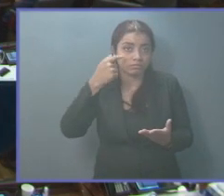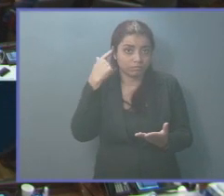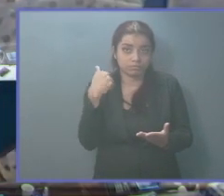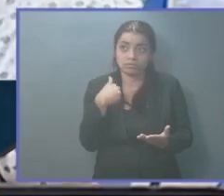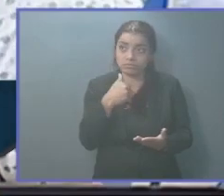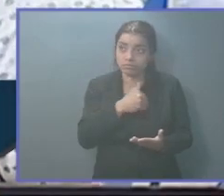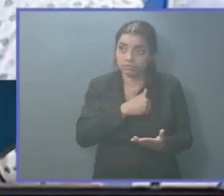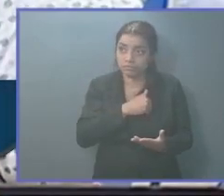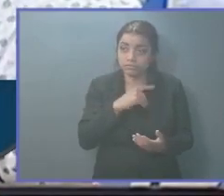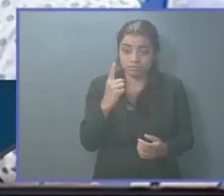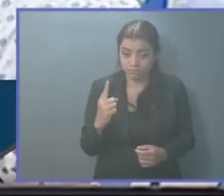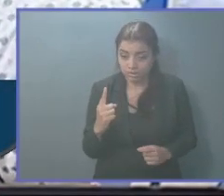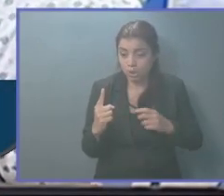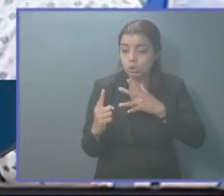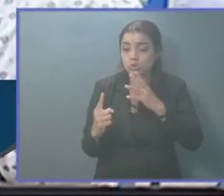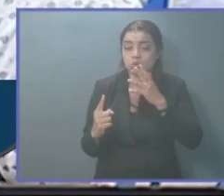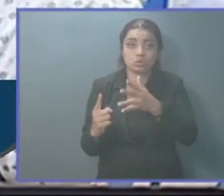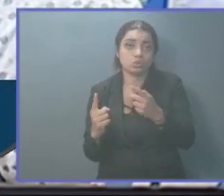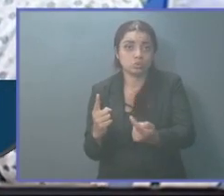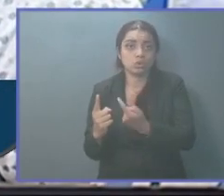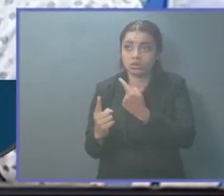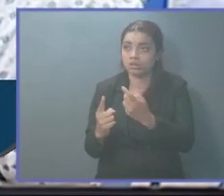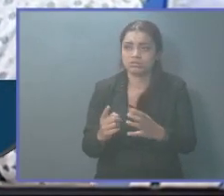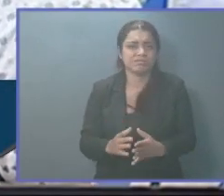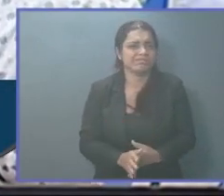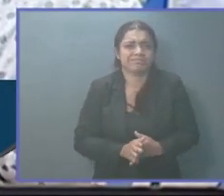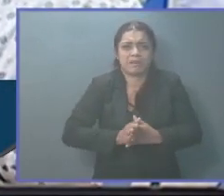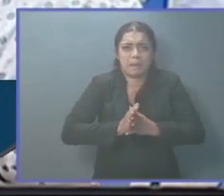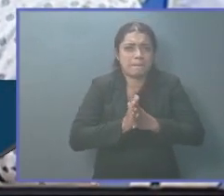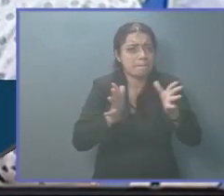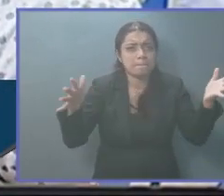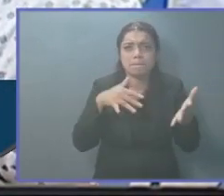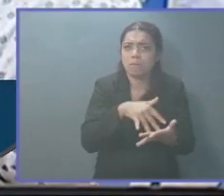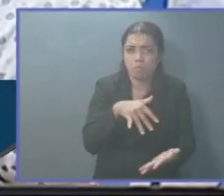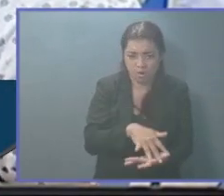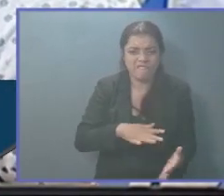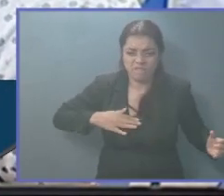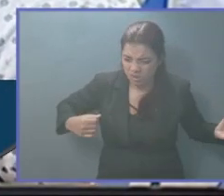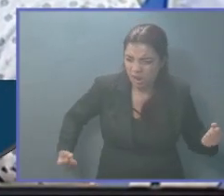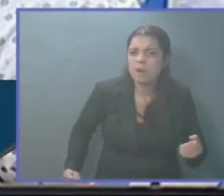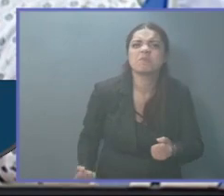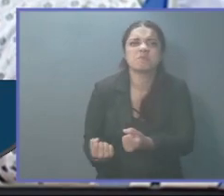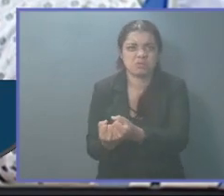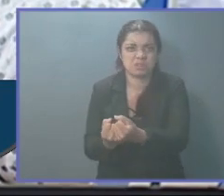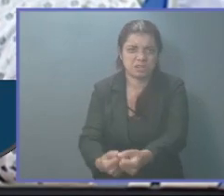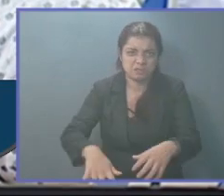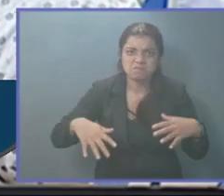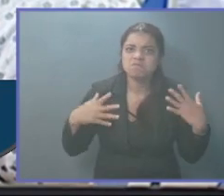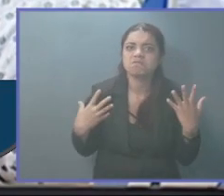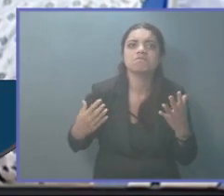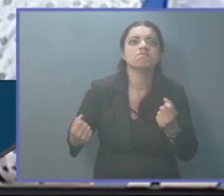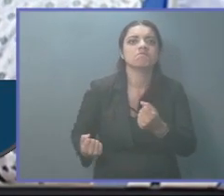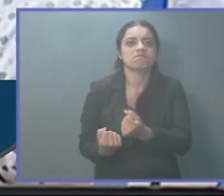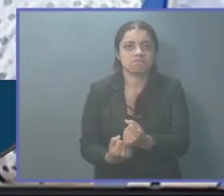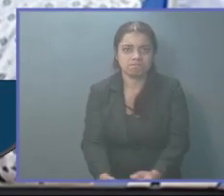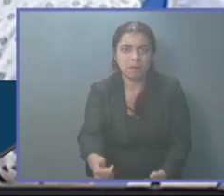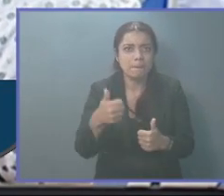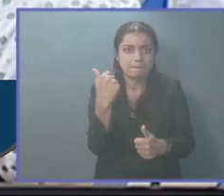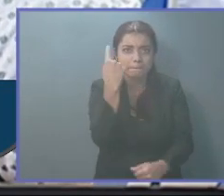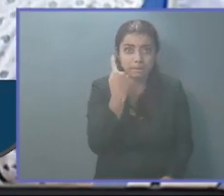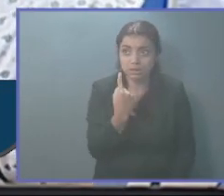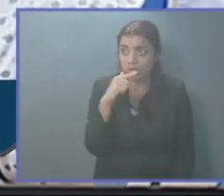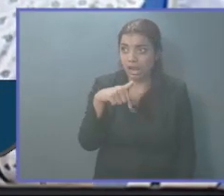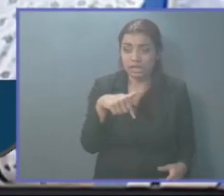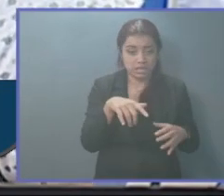alto mando que no están solos. Hay todo un pueblo que los apoya y los respalda. Hay gente afuera